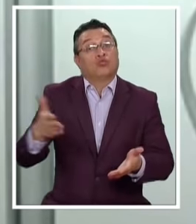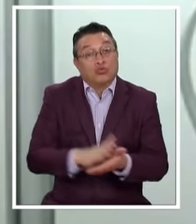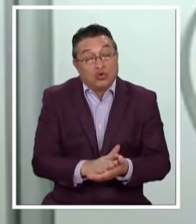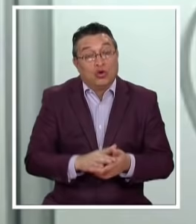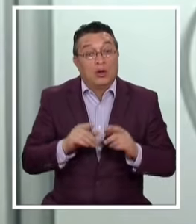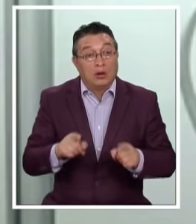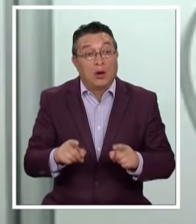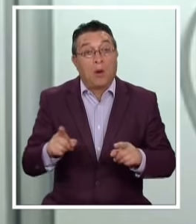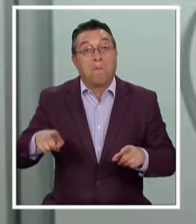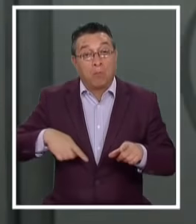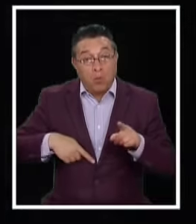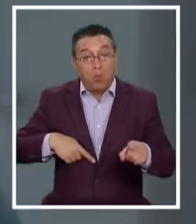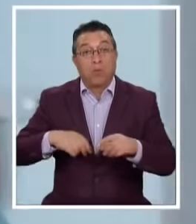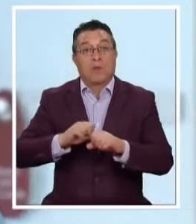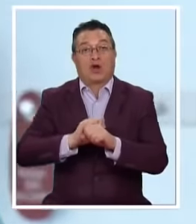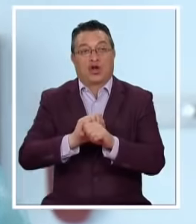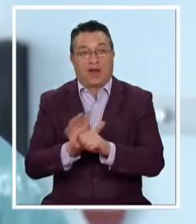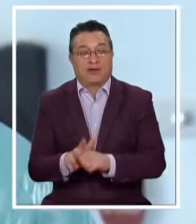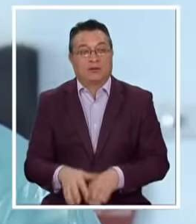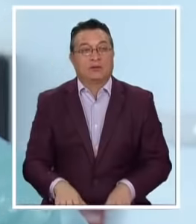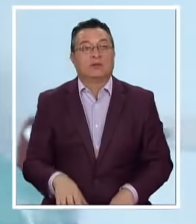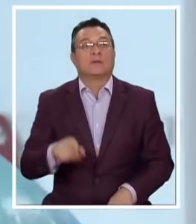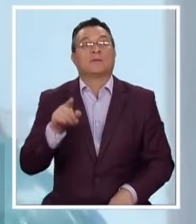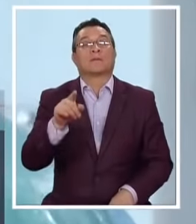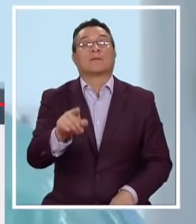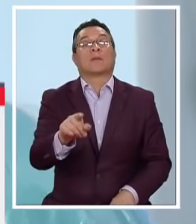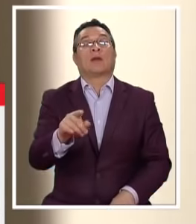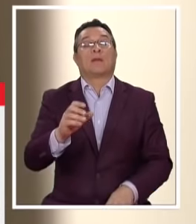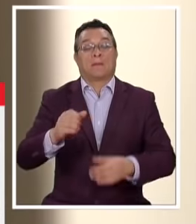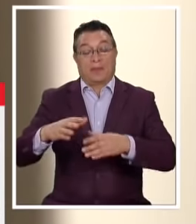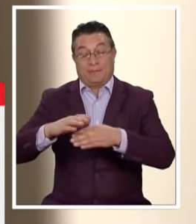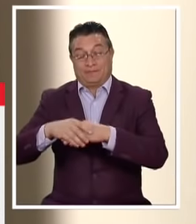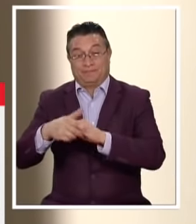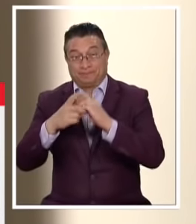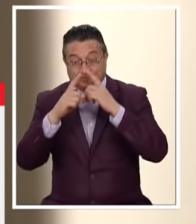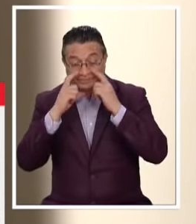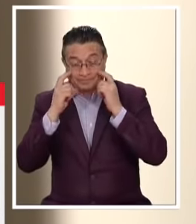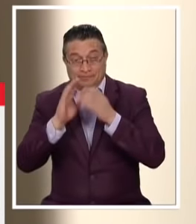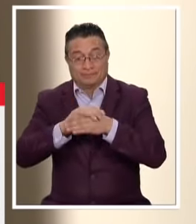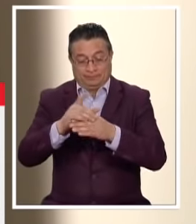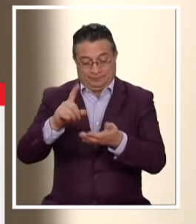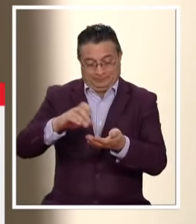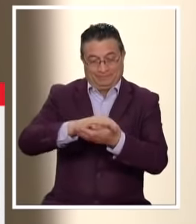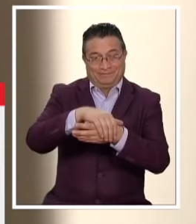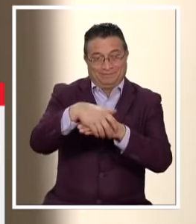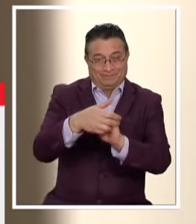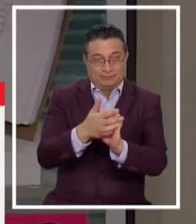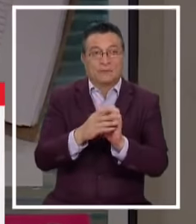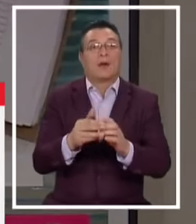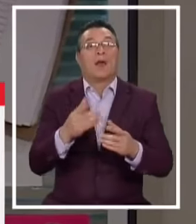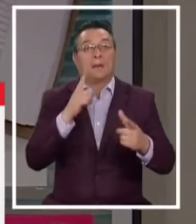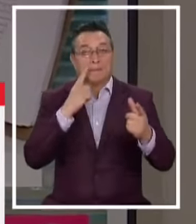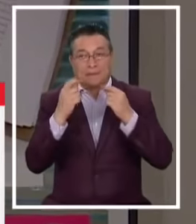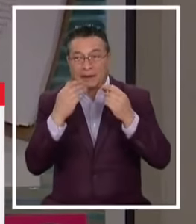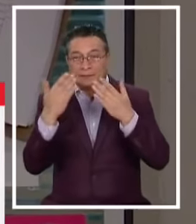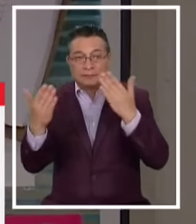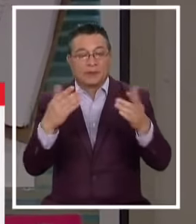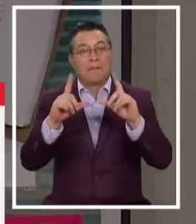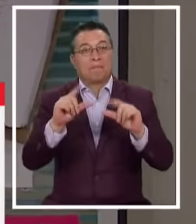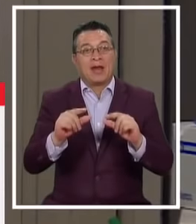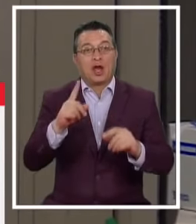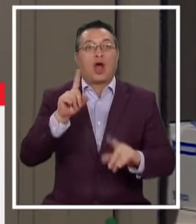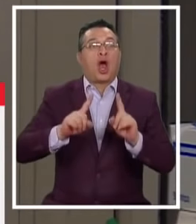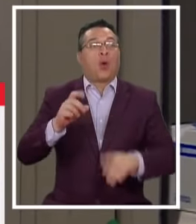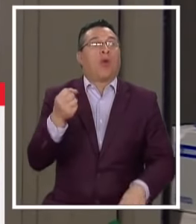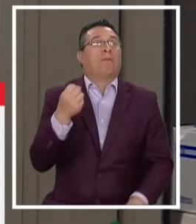Como por el coronavirus La mascarilla Y el alcohol gel Está comprobado Disminuyen El riesgo De contagio Para la inconsciencia